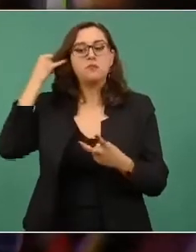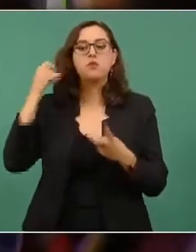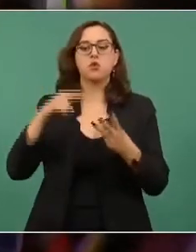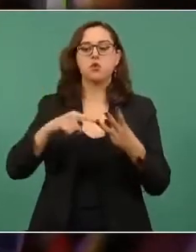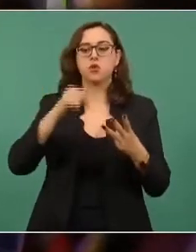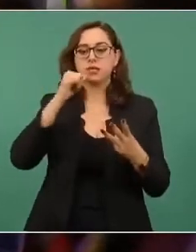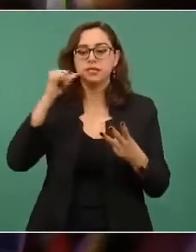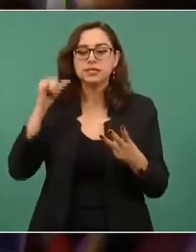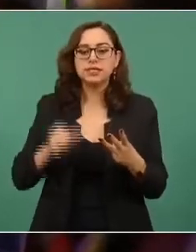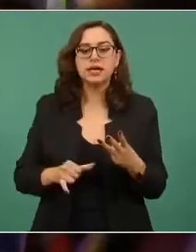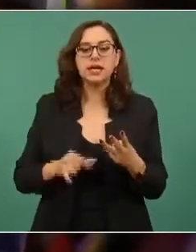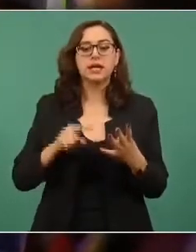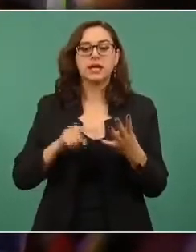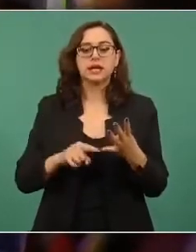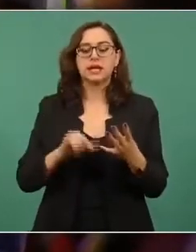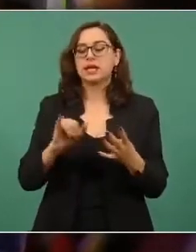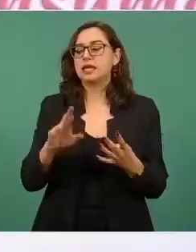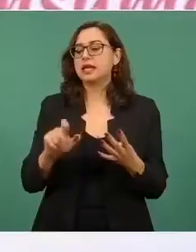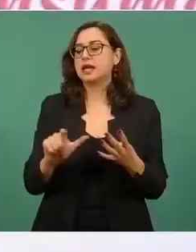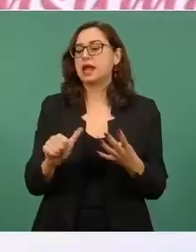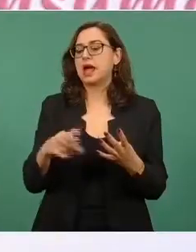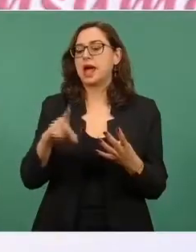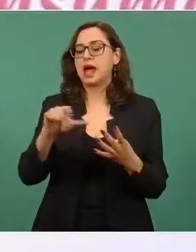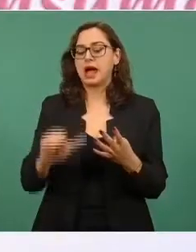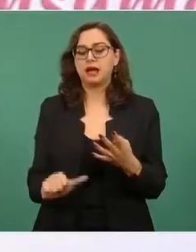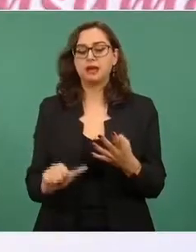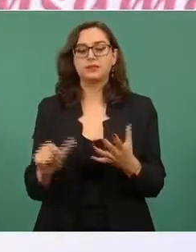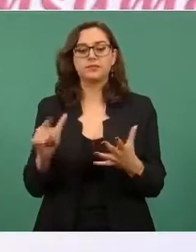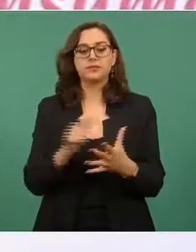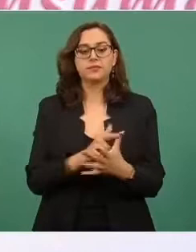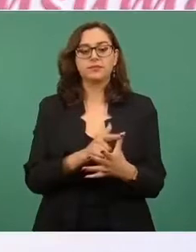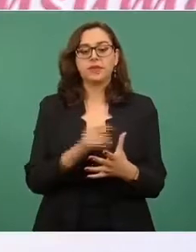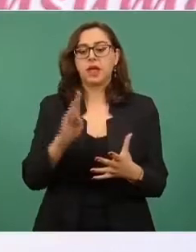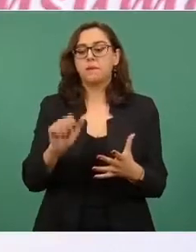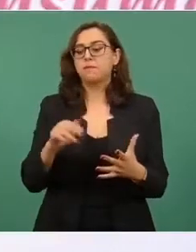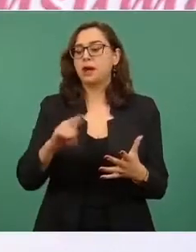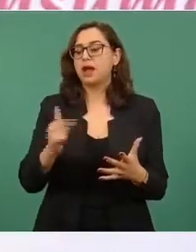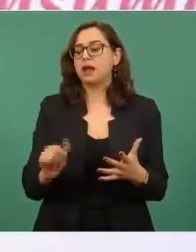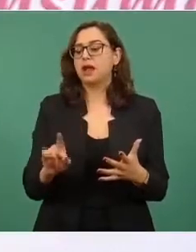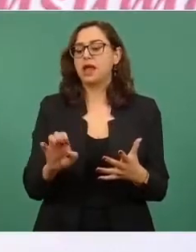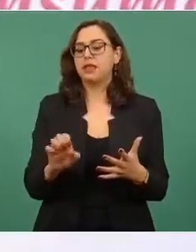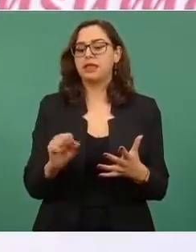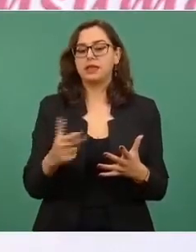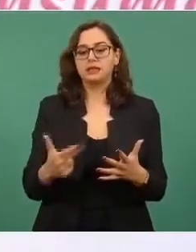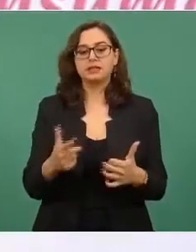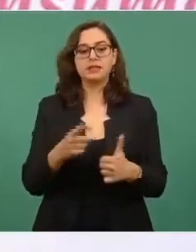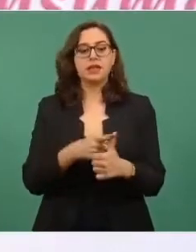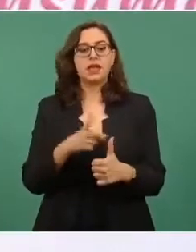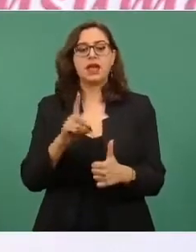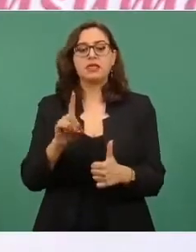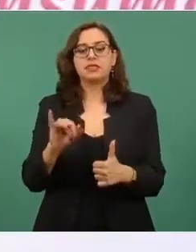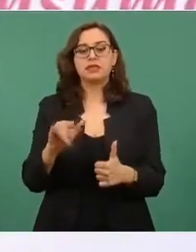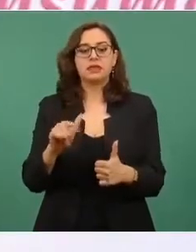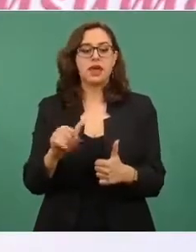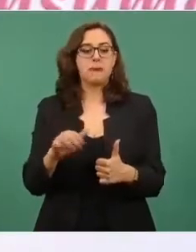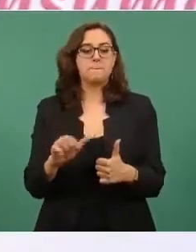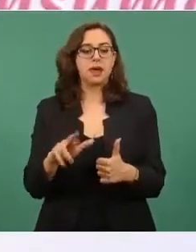Italia, Irlanda, Bangladesh, Dinamarca,